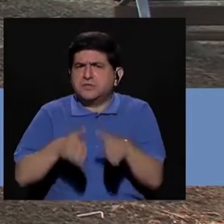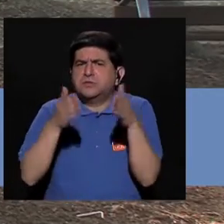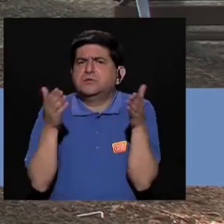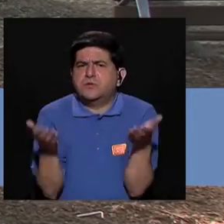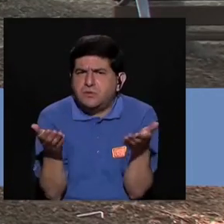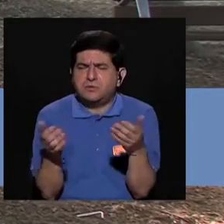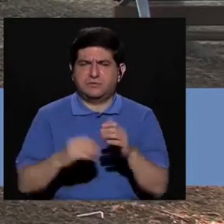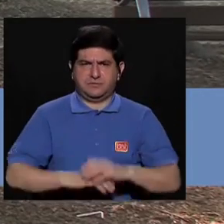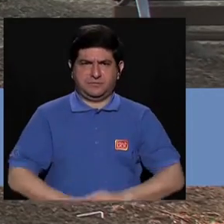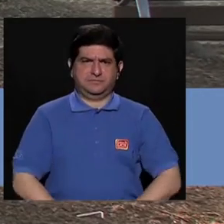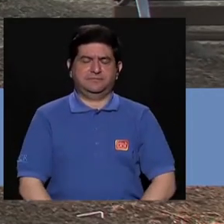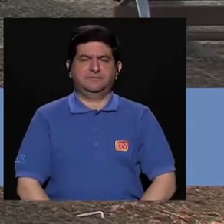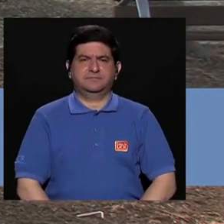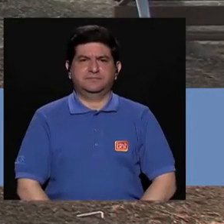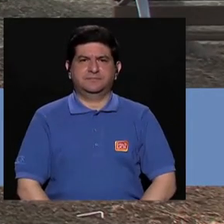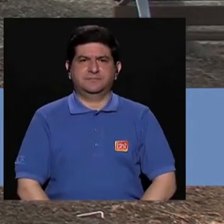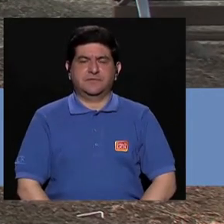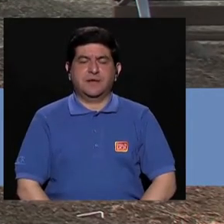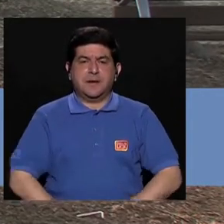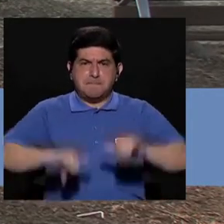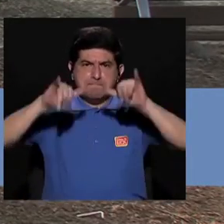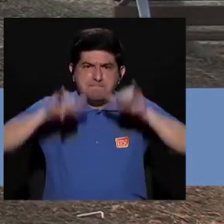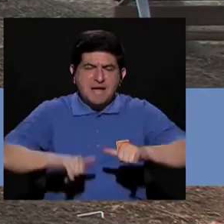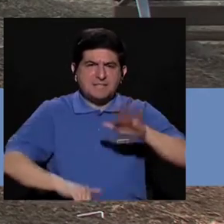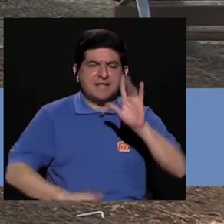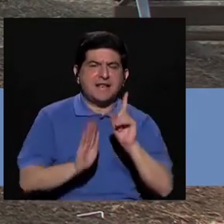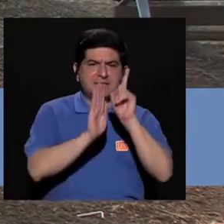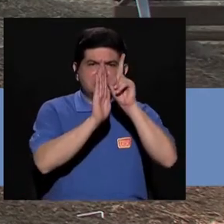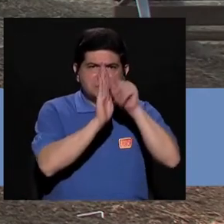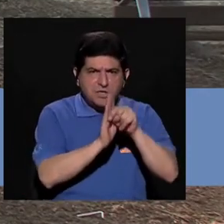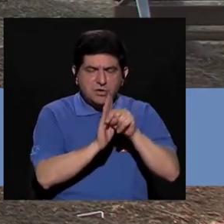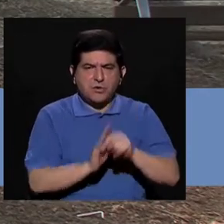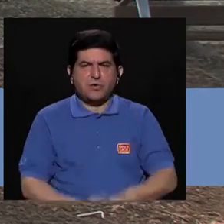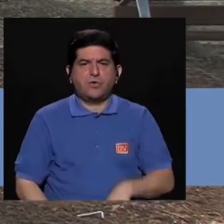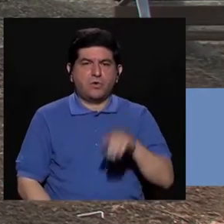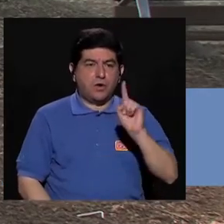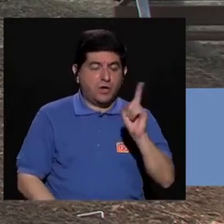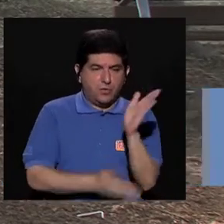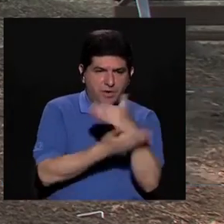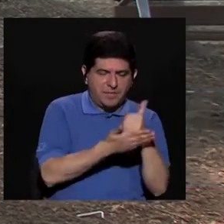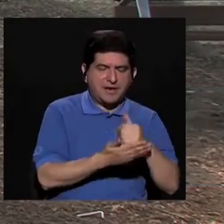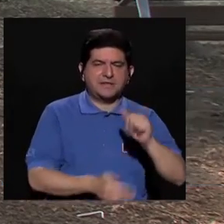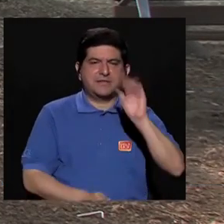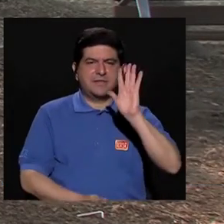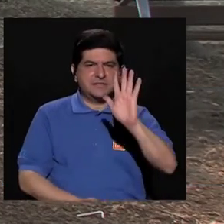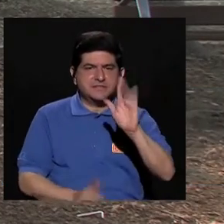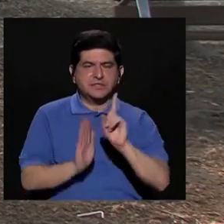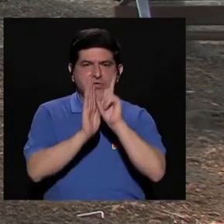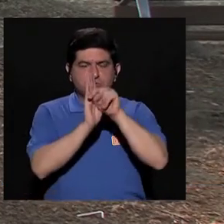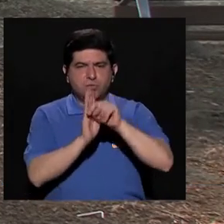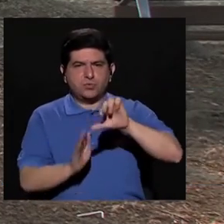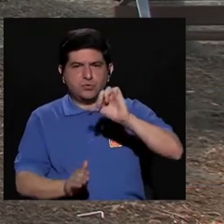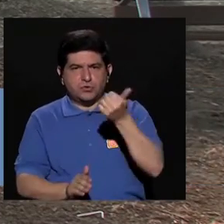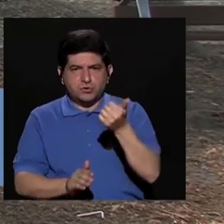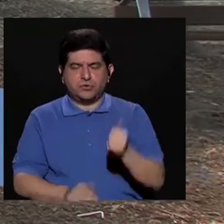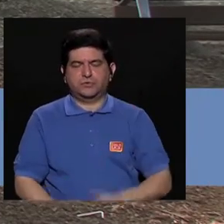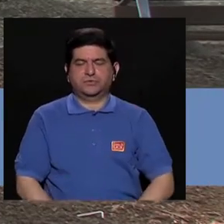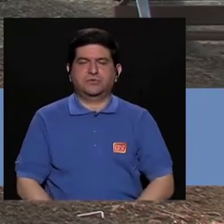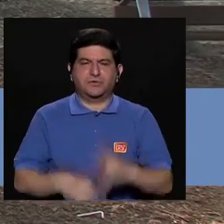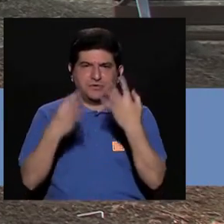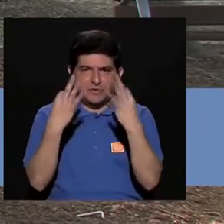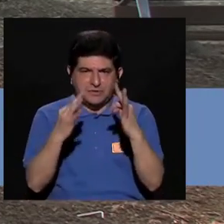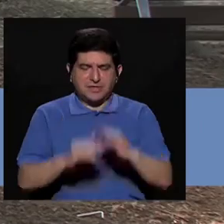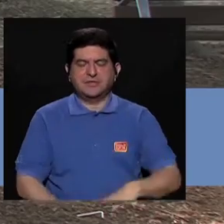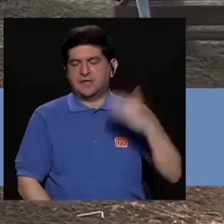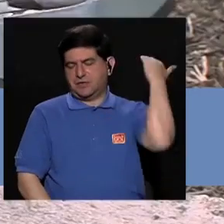haciendo que el movimiento se mantenga por cinco segundos de un lado y cinco segundos del otro. Siempre tratando de tener